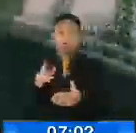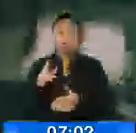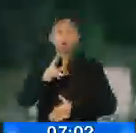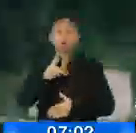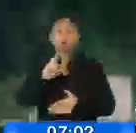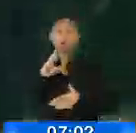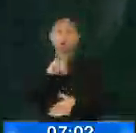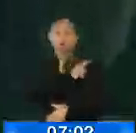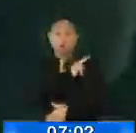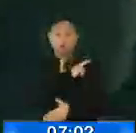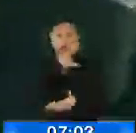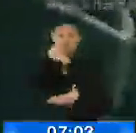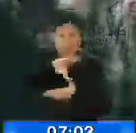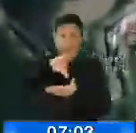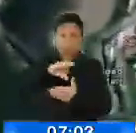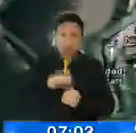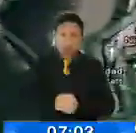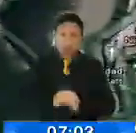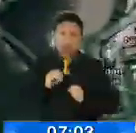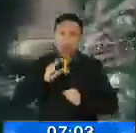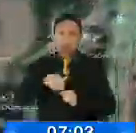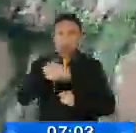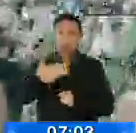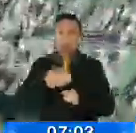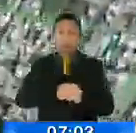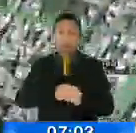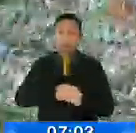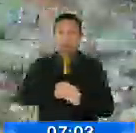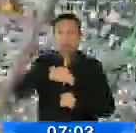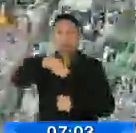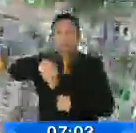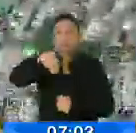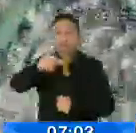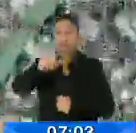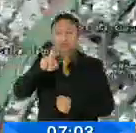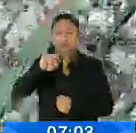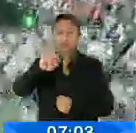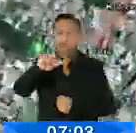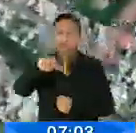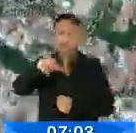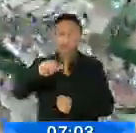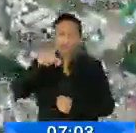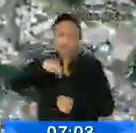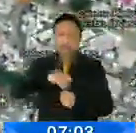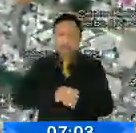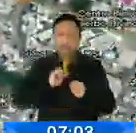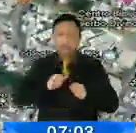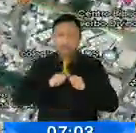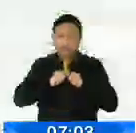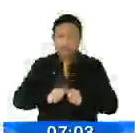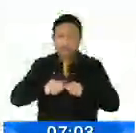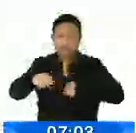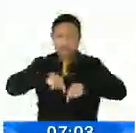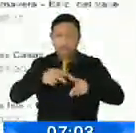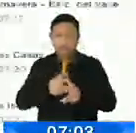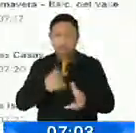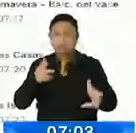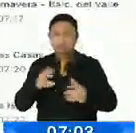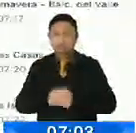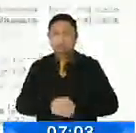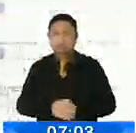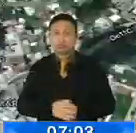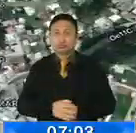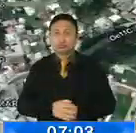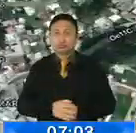ahí sigue el tráfico hoy día hacia el sector de la Marina de Jesús, de ahí podemos divisar que se mantiene el tráfico, incluso llegando a